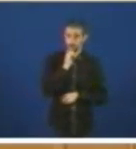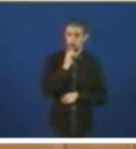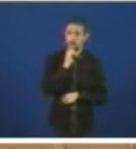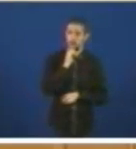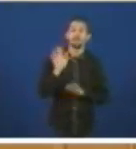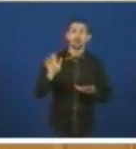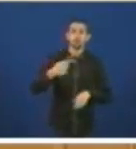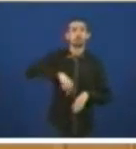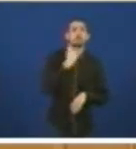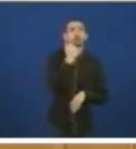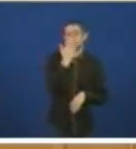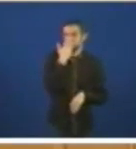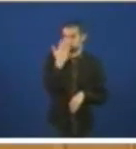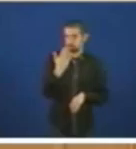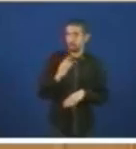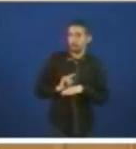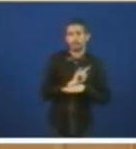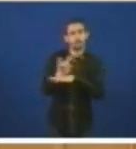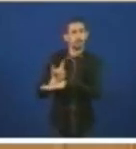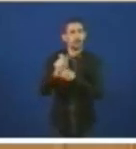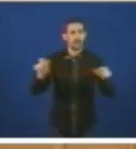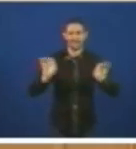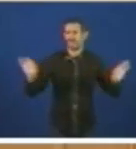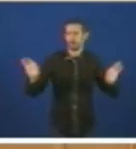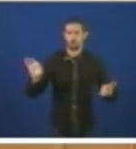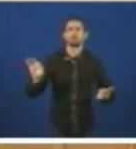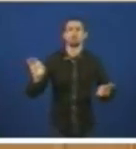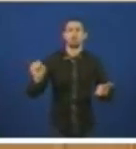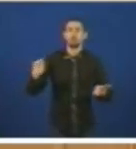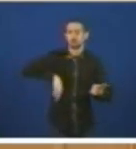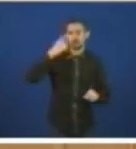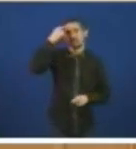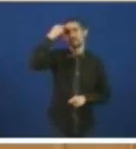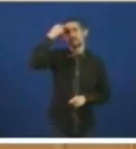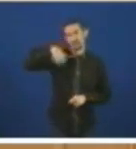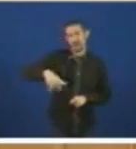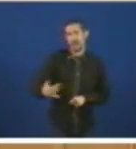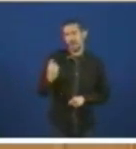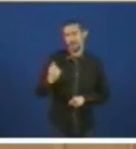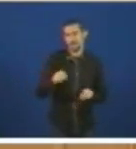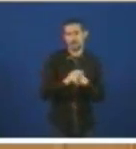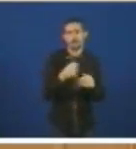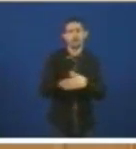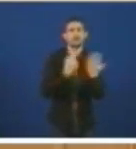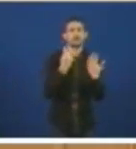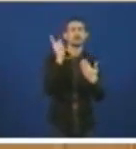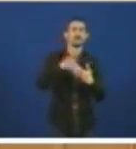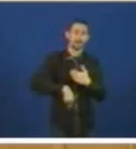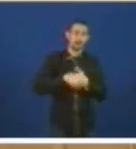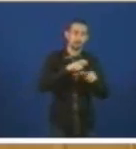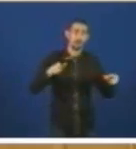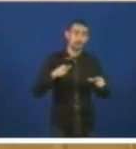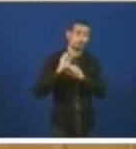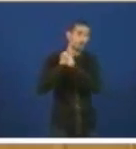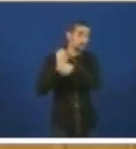honestos non engañamos a ninguén somos moi conscientes conscientes de que hai preto de 17.000 personas na comarca que dependen